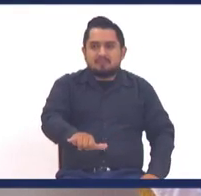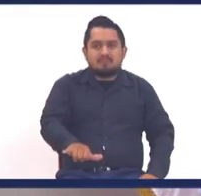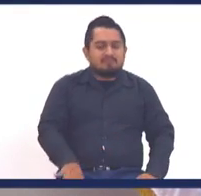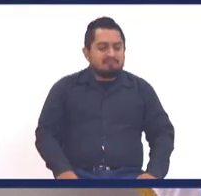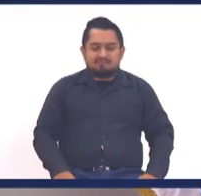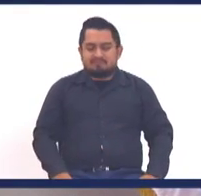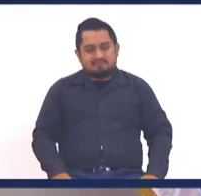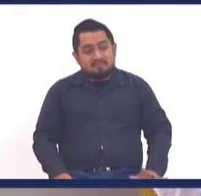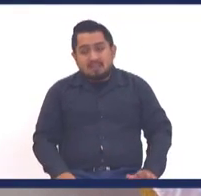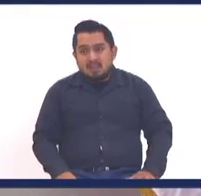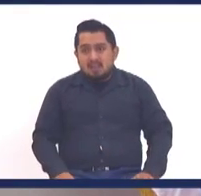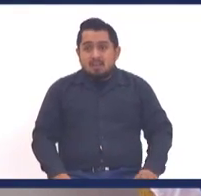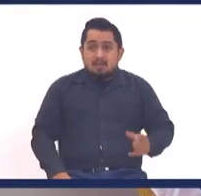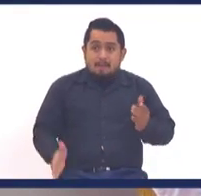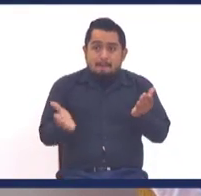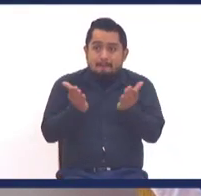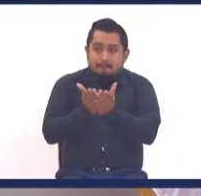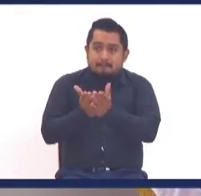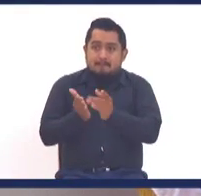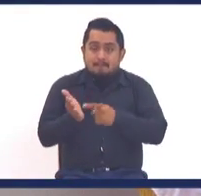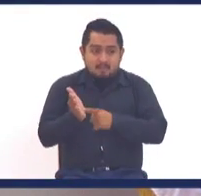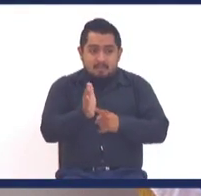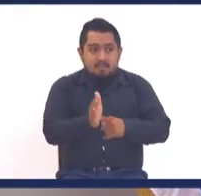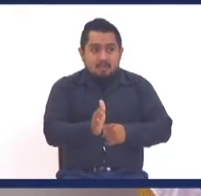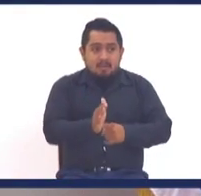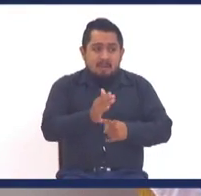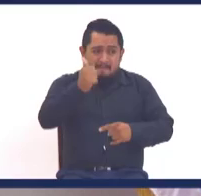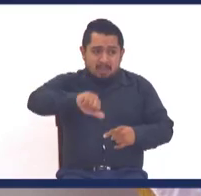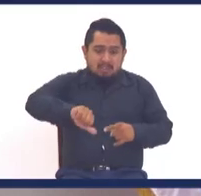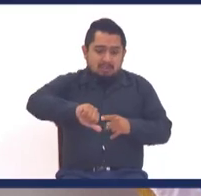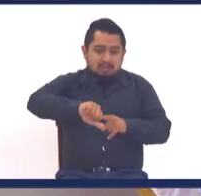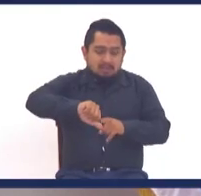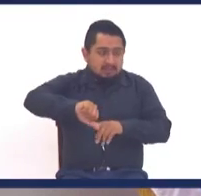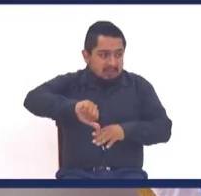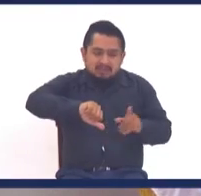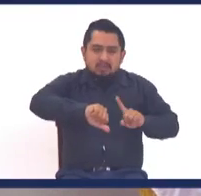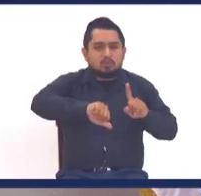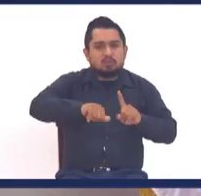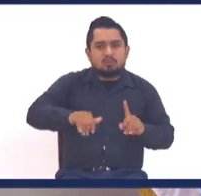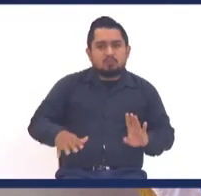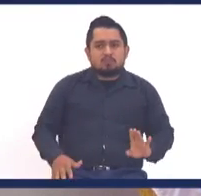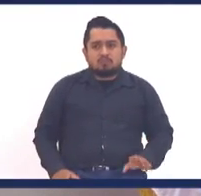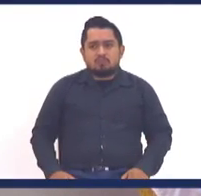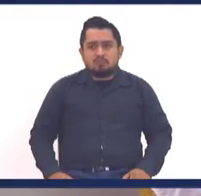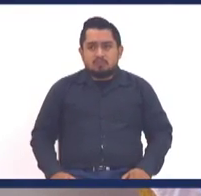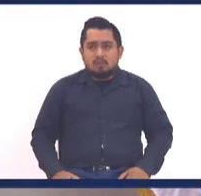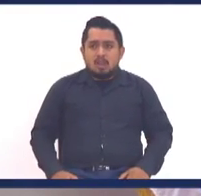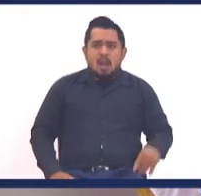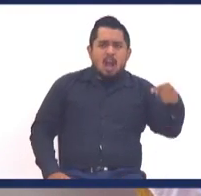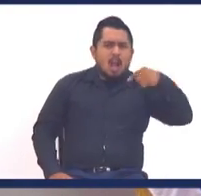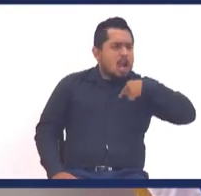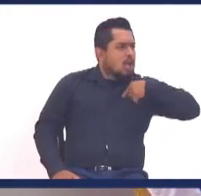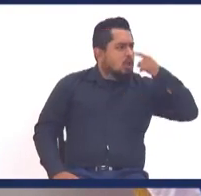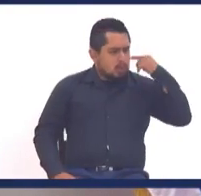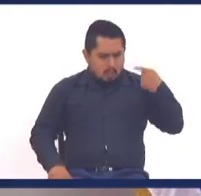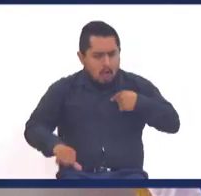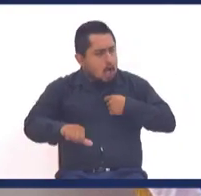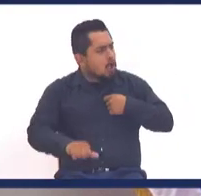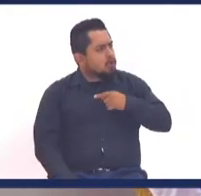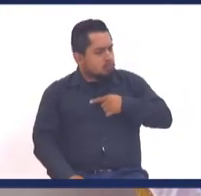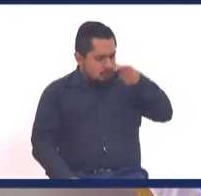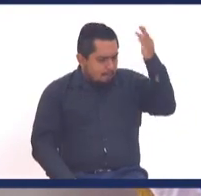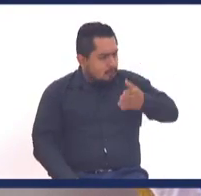no dije, porque la Biblia dice, no paguéis a nadie, ah no, pero yo si me lo quiero sonar, ah no, pero yo quiero que me las pague,